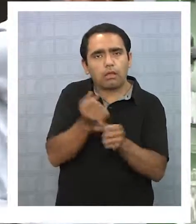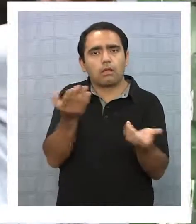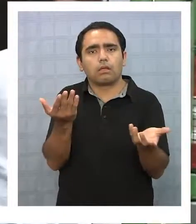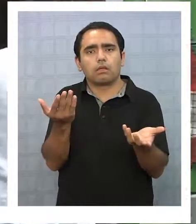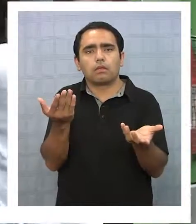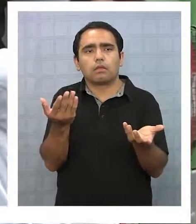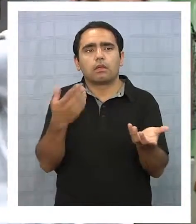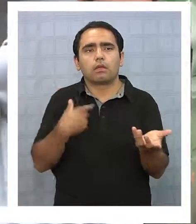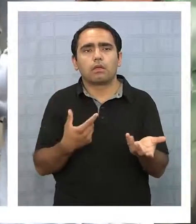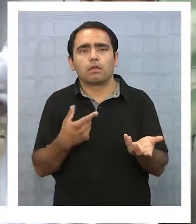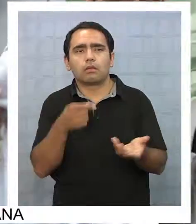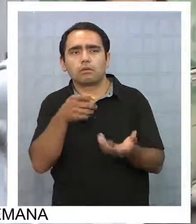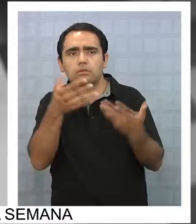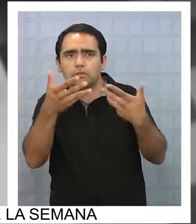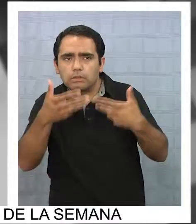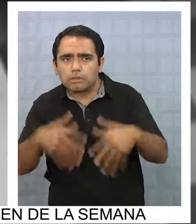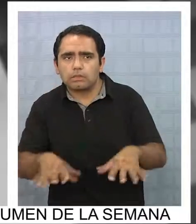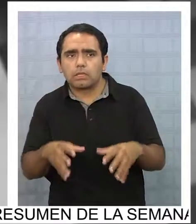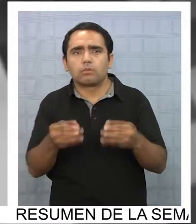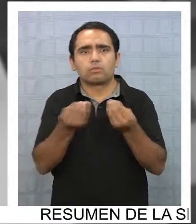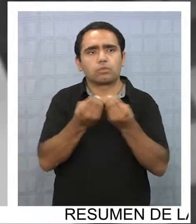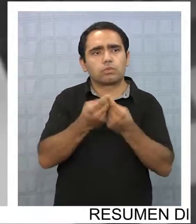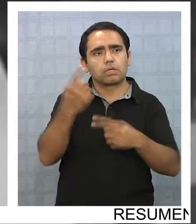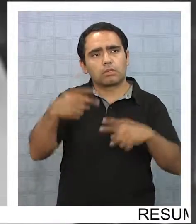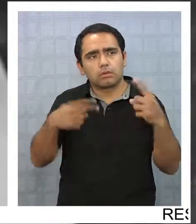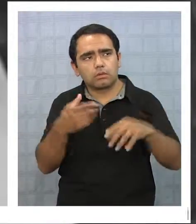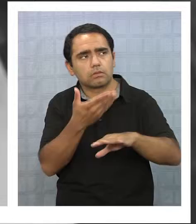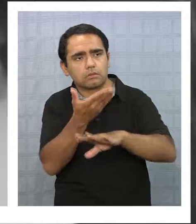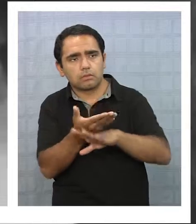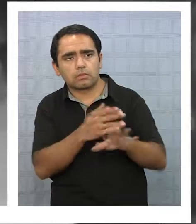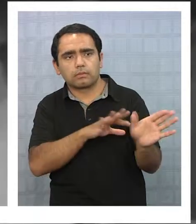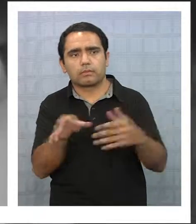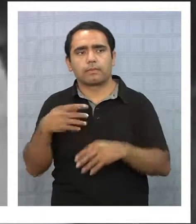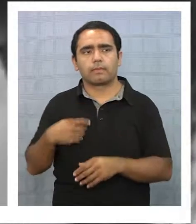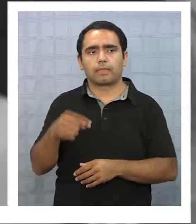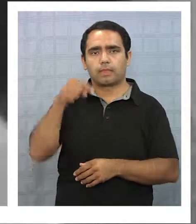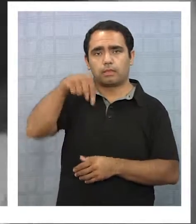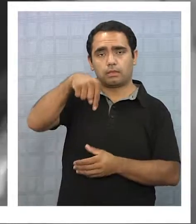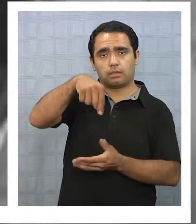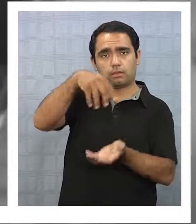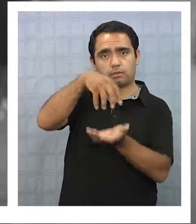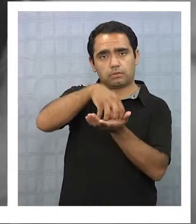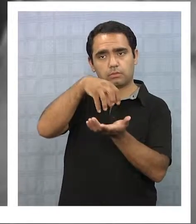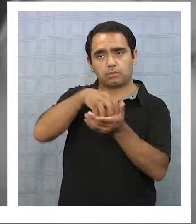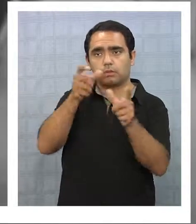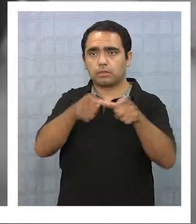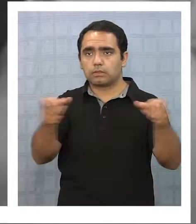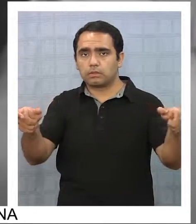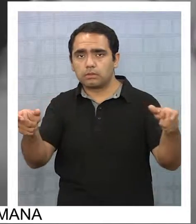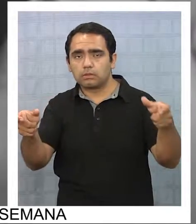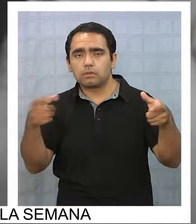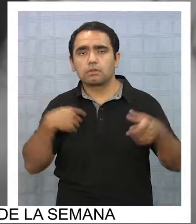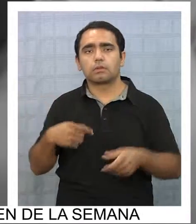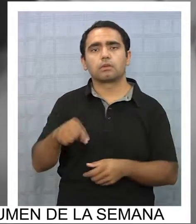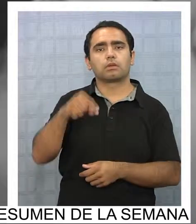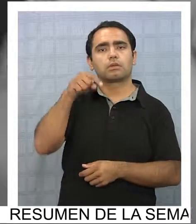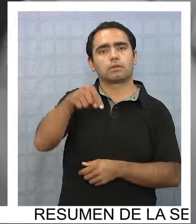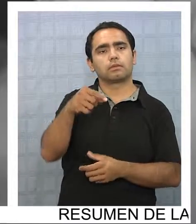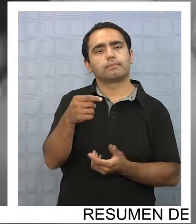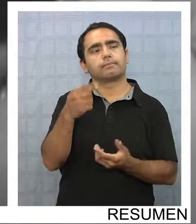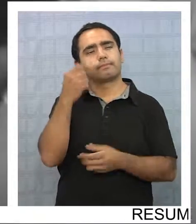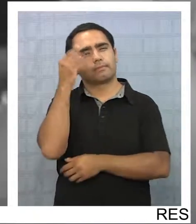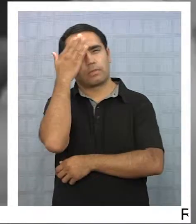trabajado y hemos encargado tantas cosas. Los ciudadanos se preocupan también de la desigualdad y la